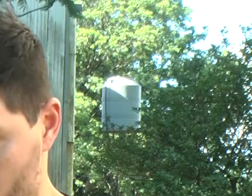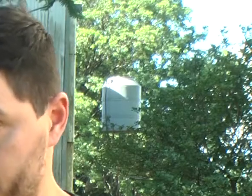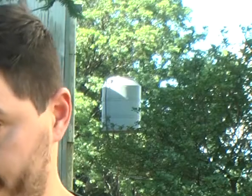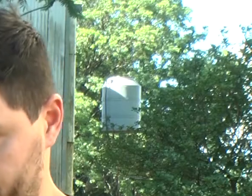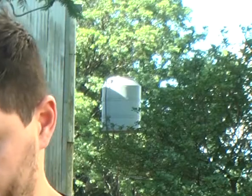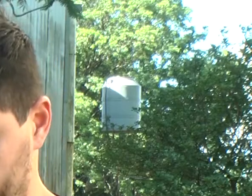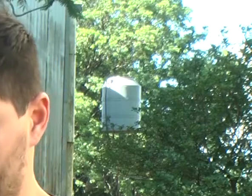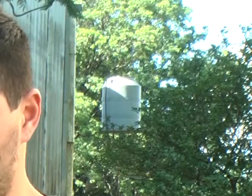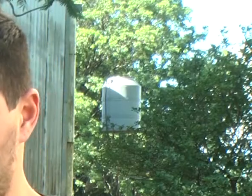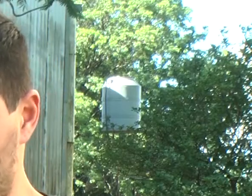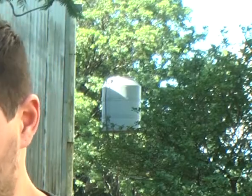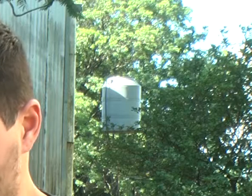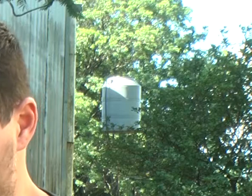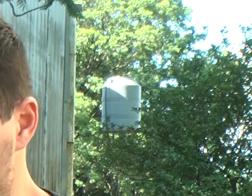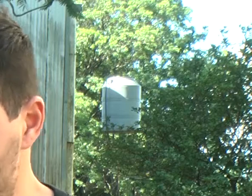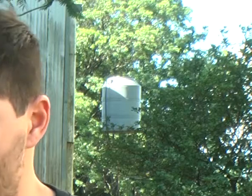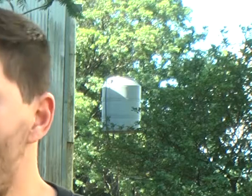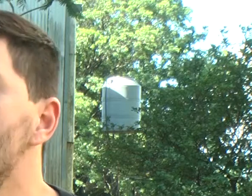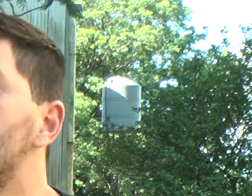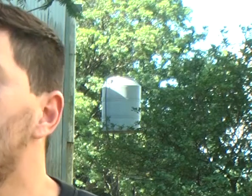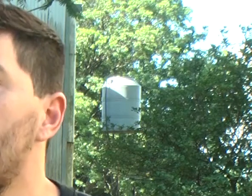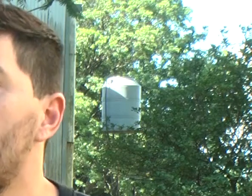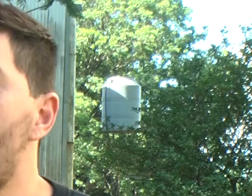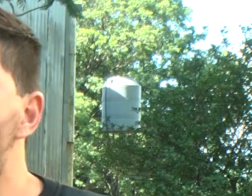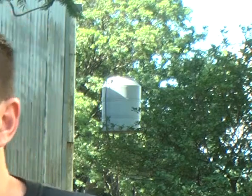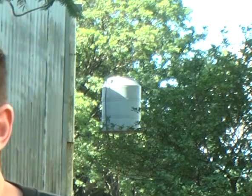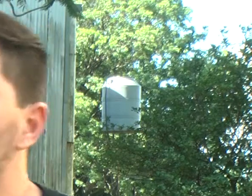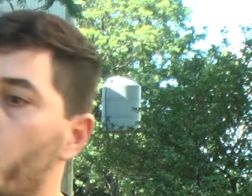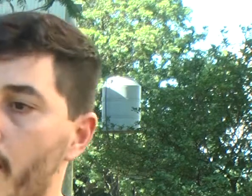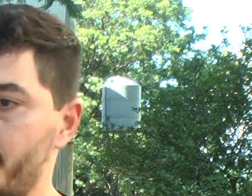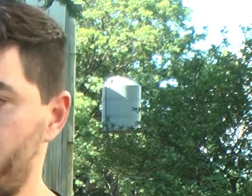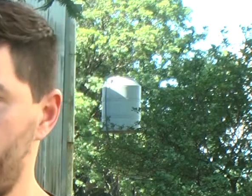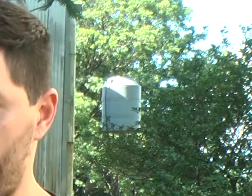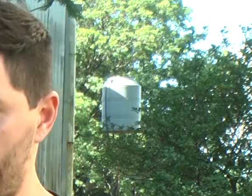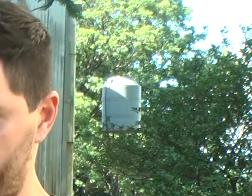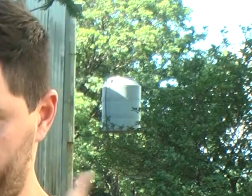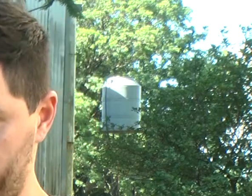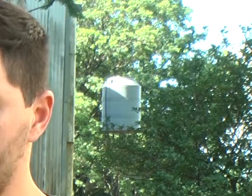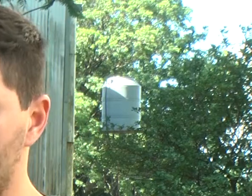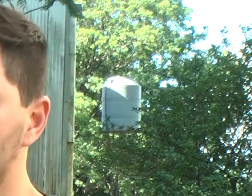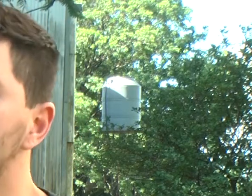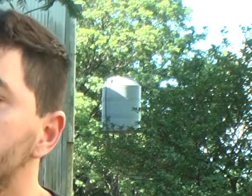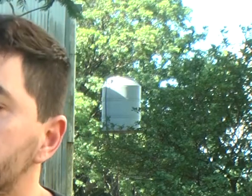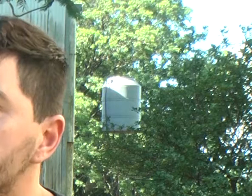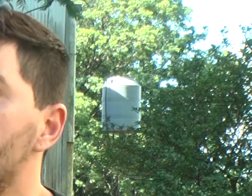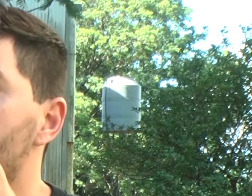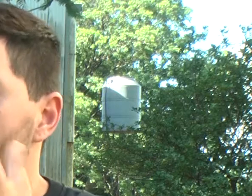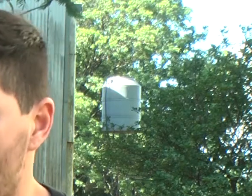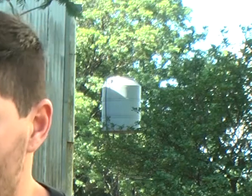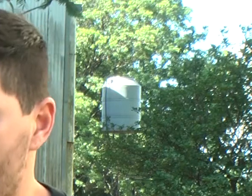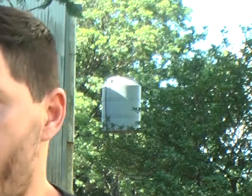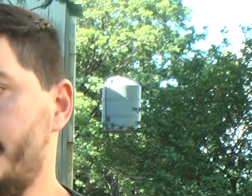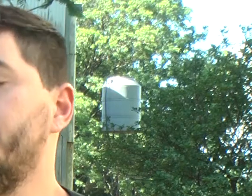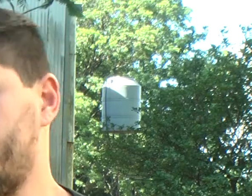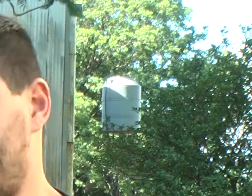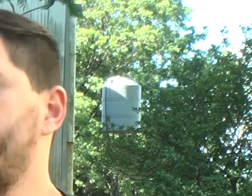Ahora que vemos esto, el tema de que más personas puedan aprender lengua y señas, pensamos que más escuelas puedan incluir